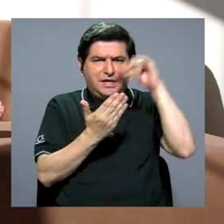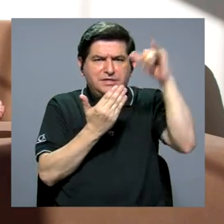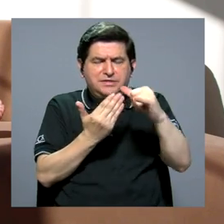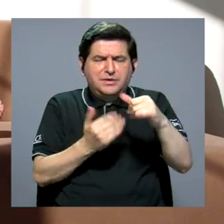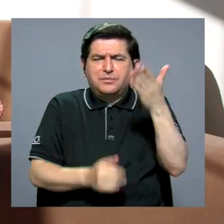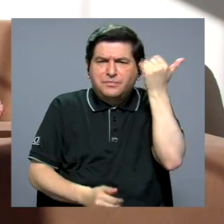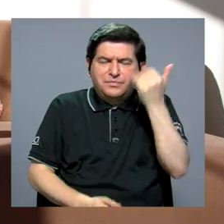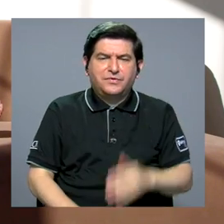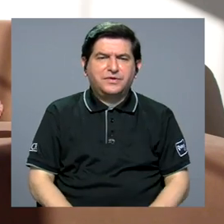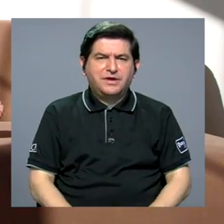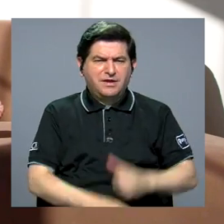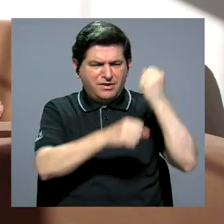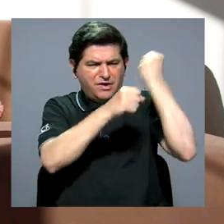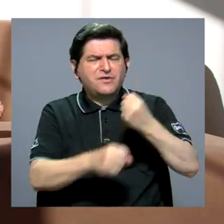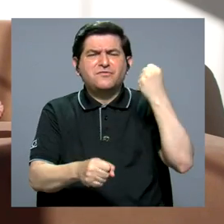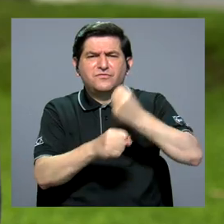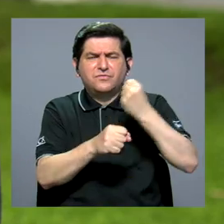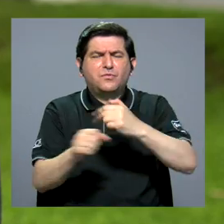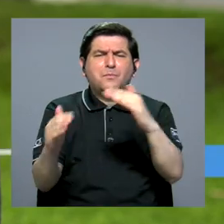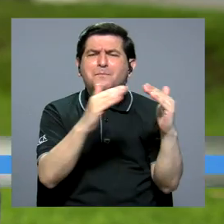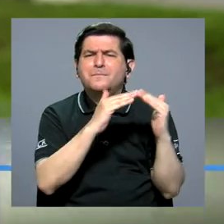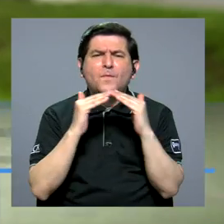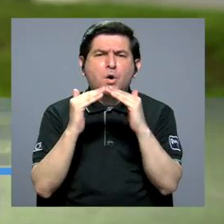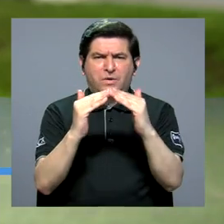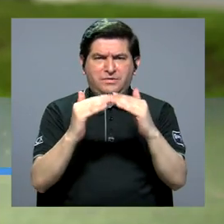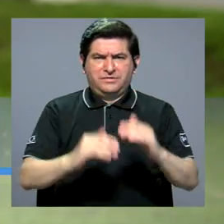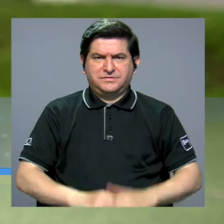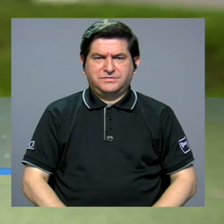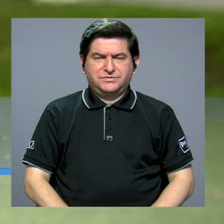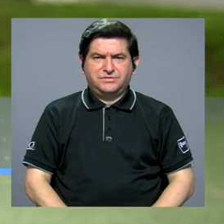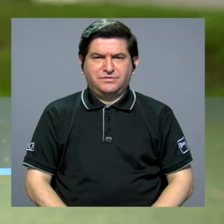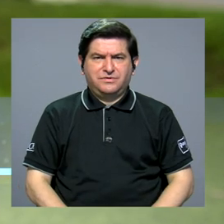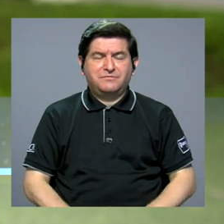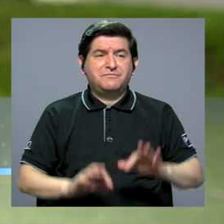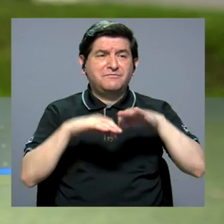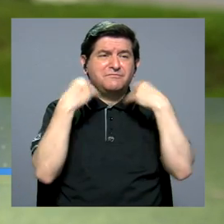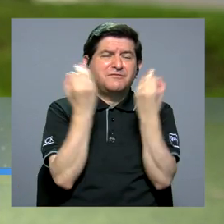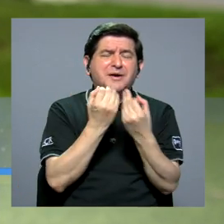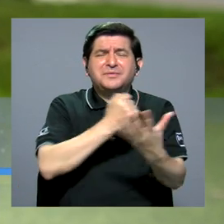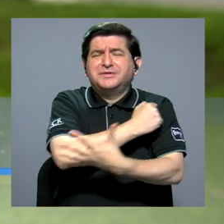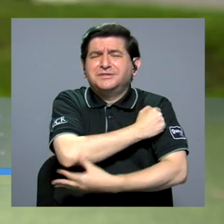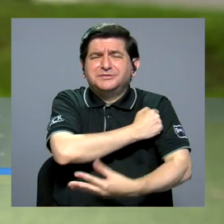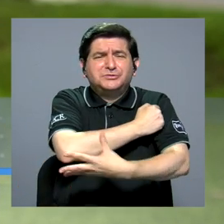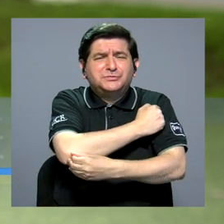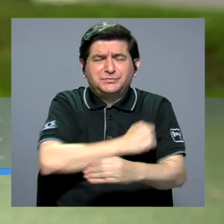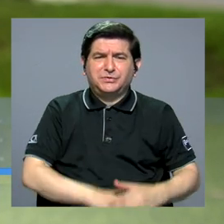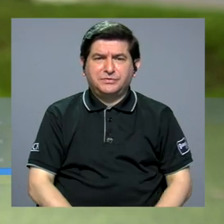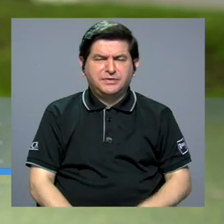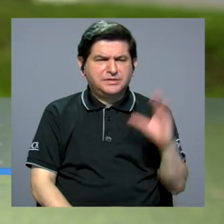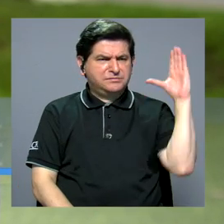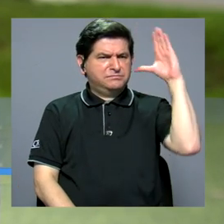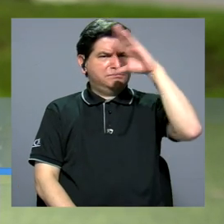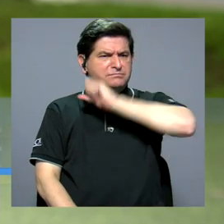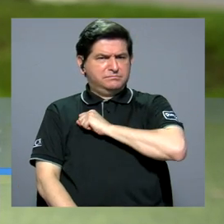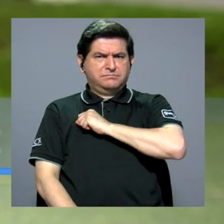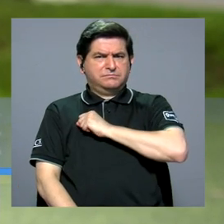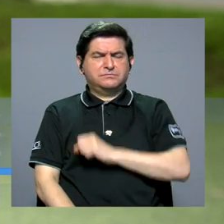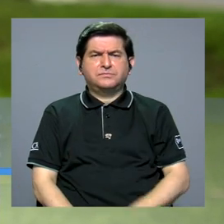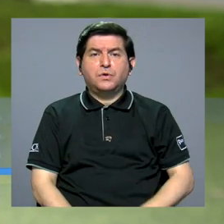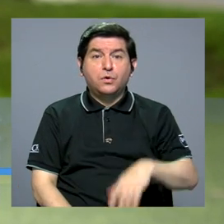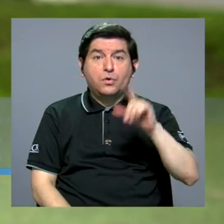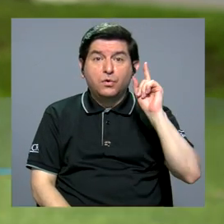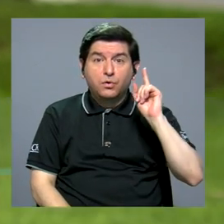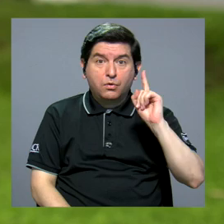proyecto. En la fundación trabajamos con población de familias de bajos recursos y nos dimos cuenta que